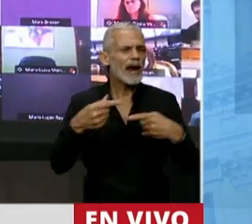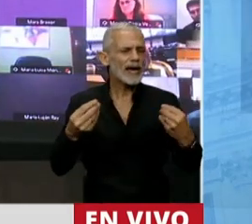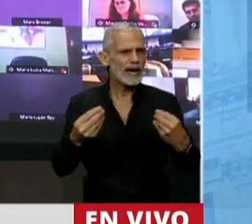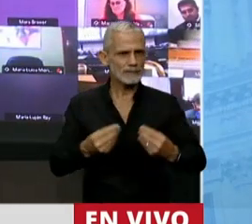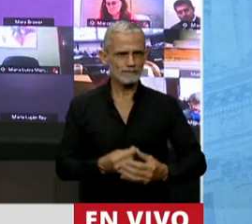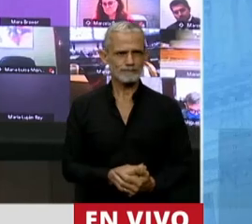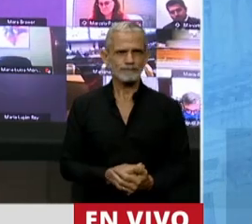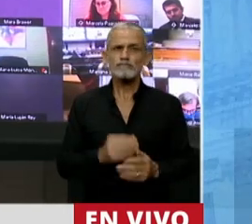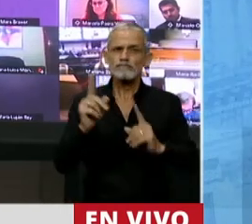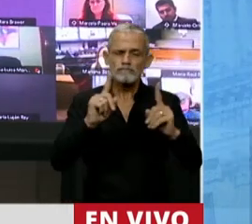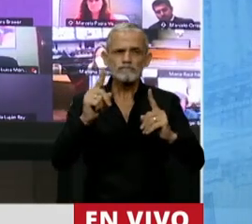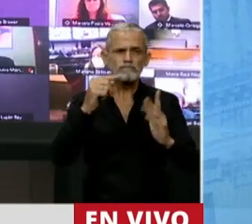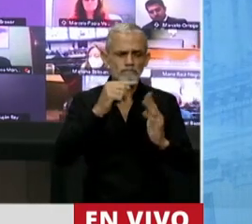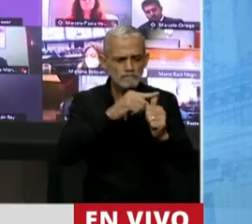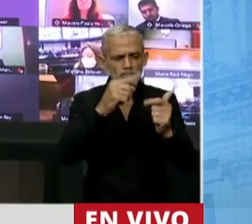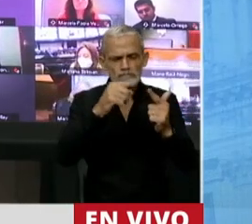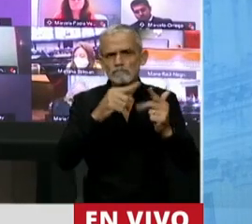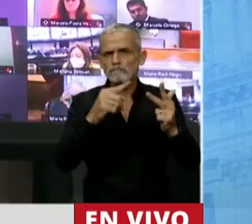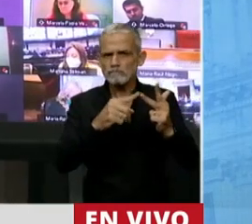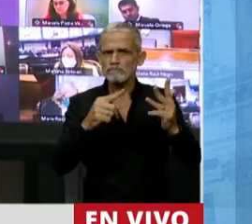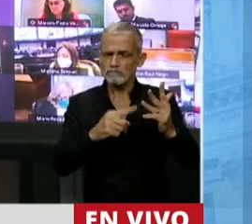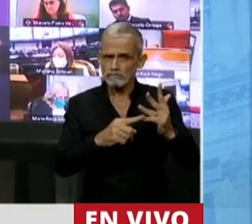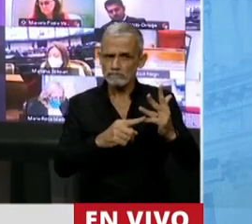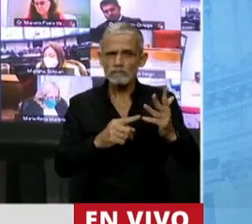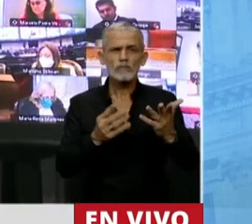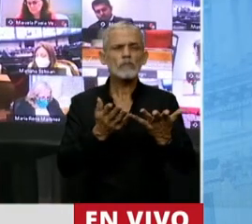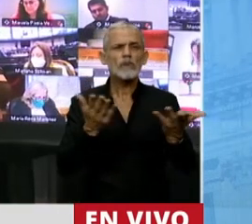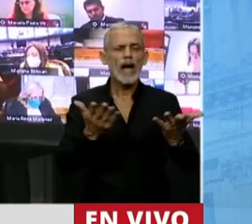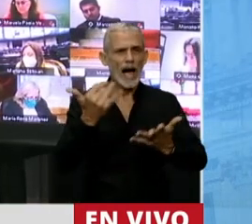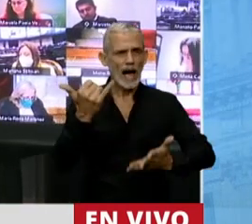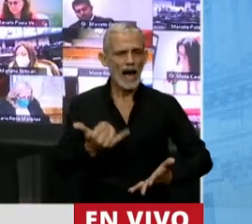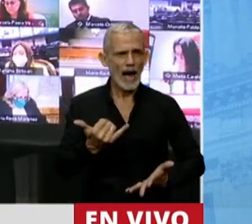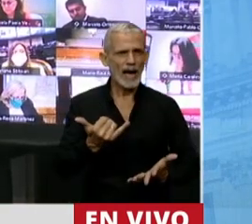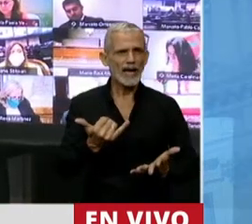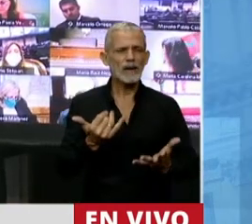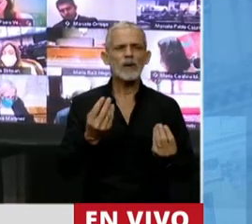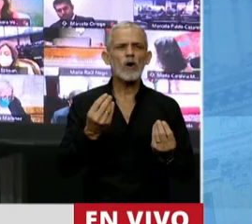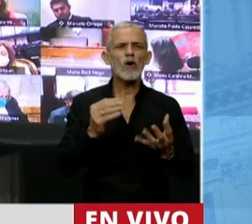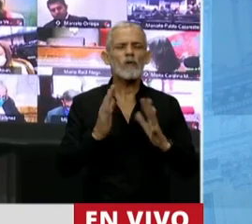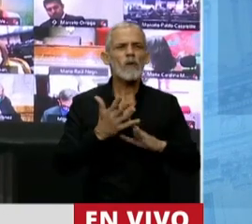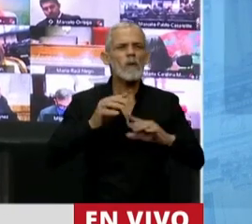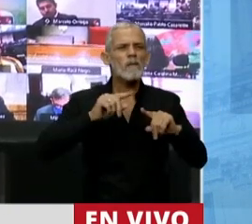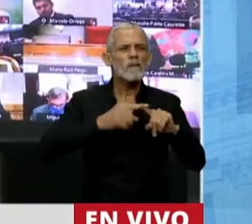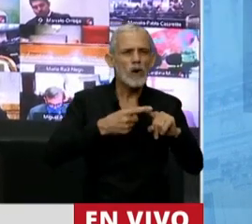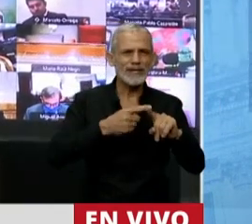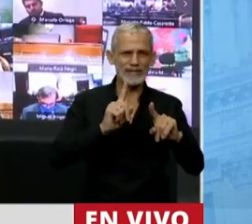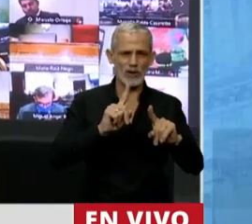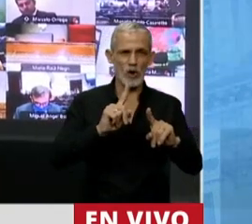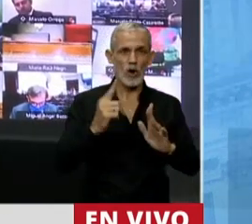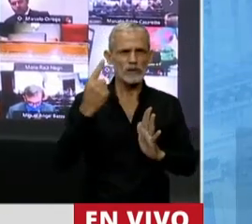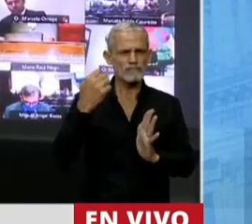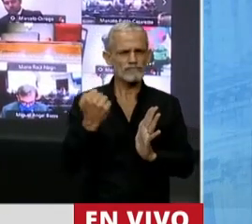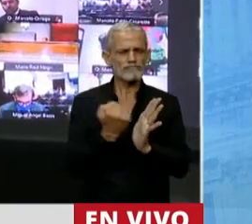son algunas consideraciones que se juegan desde el punto de vista político y simbólico